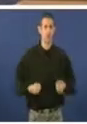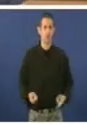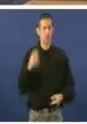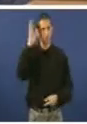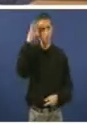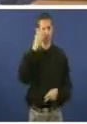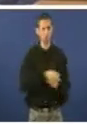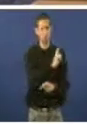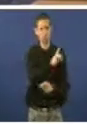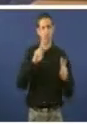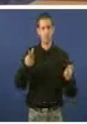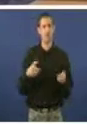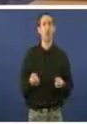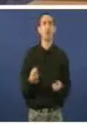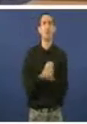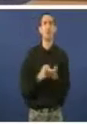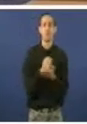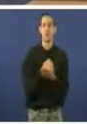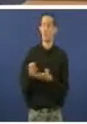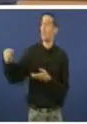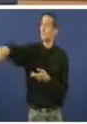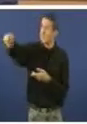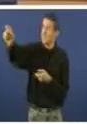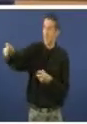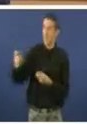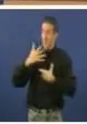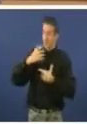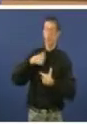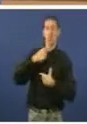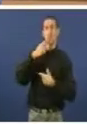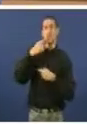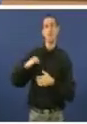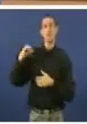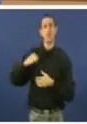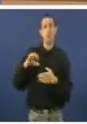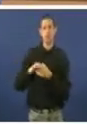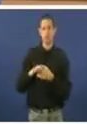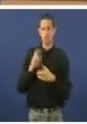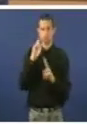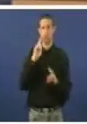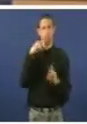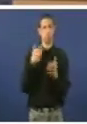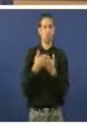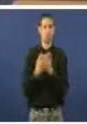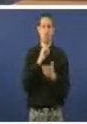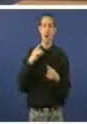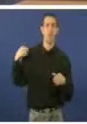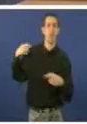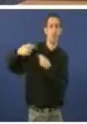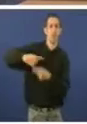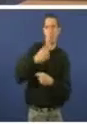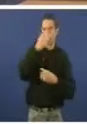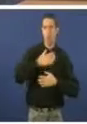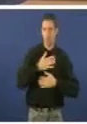Señoría, vostedes nos deixan unha sanidade que a intentamos plantexar. Señoría, hai dúas formas